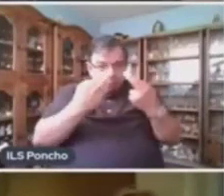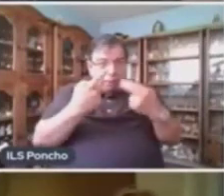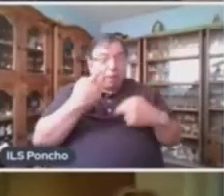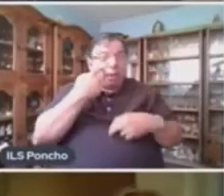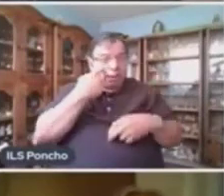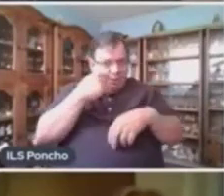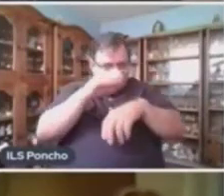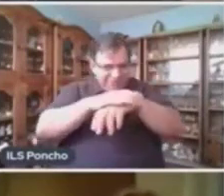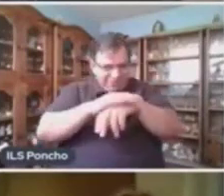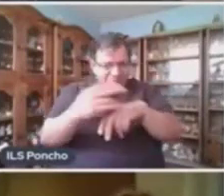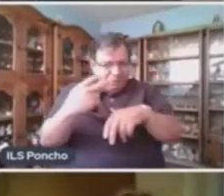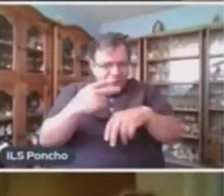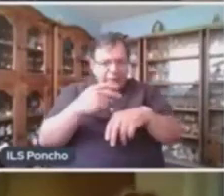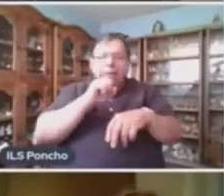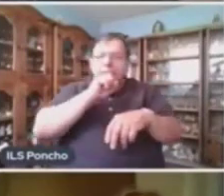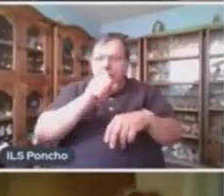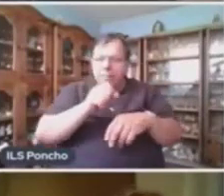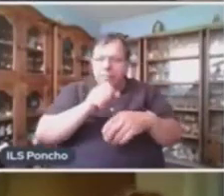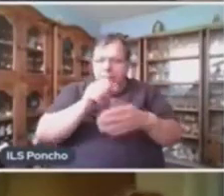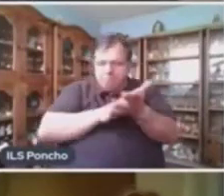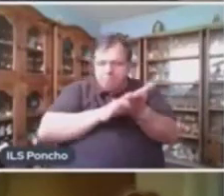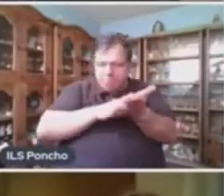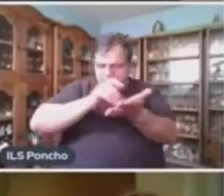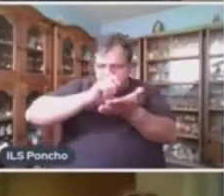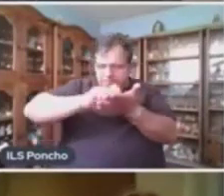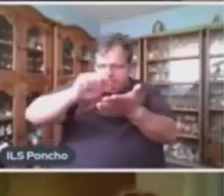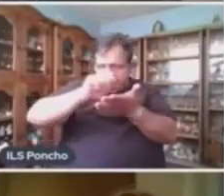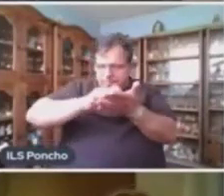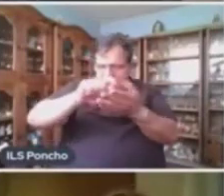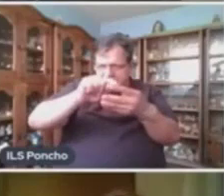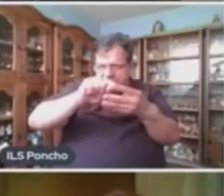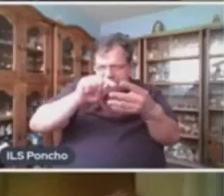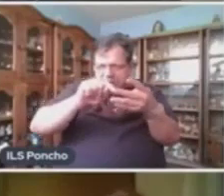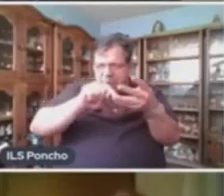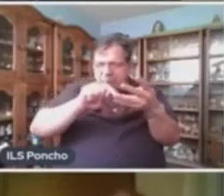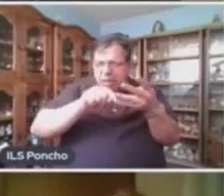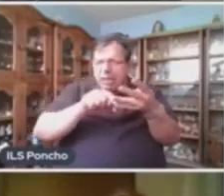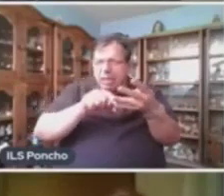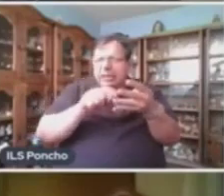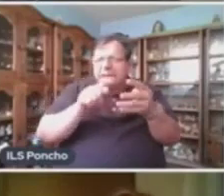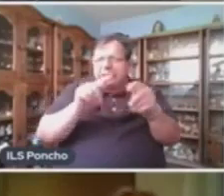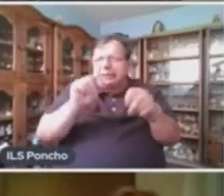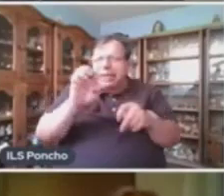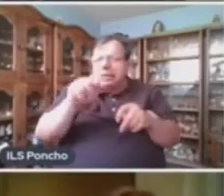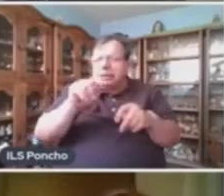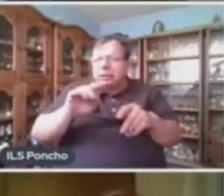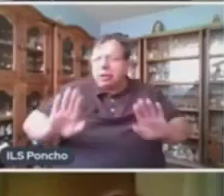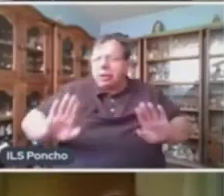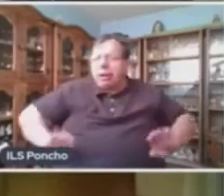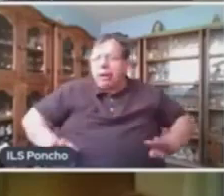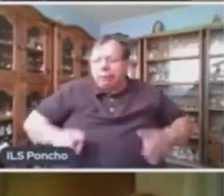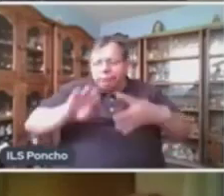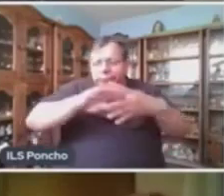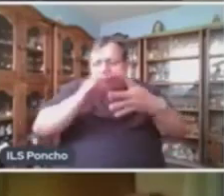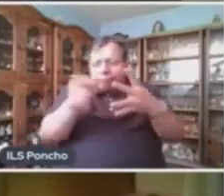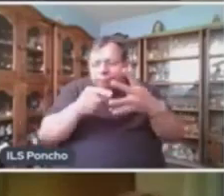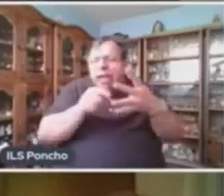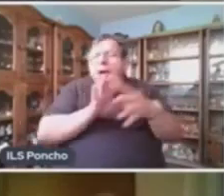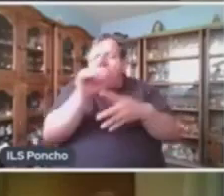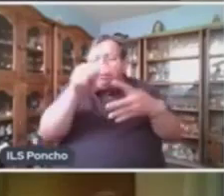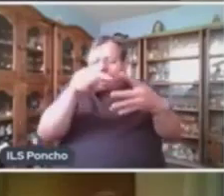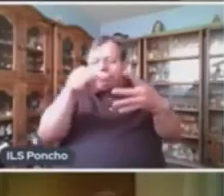viendo que también tomen lápiz y papel e intenten encontrar qué tipo de texto es. Debo decirles que es muy